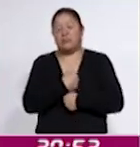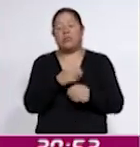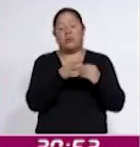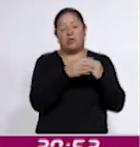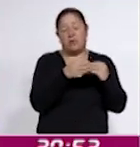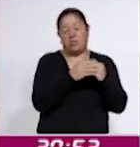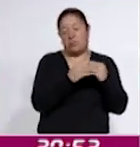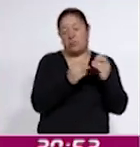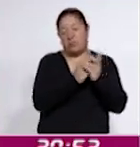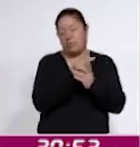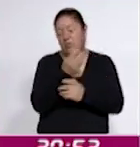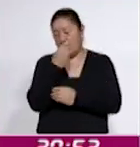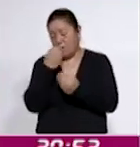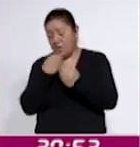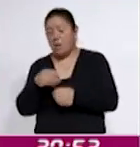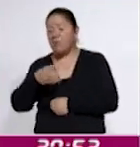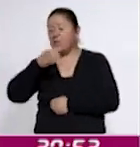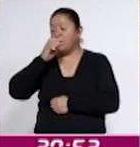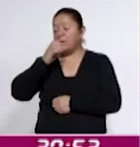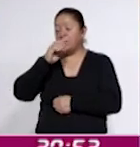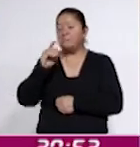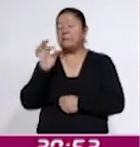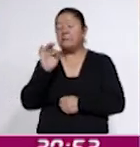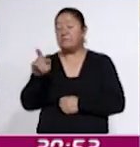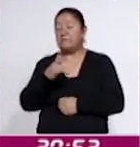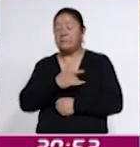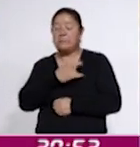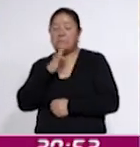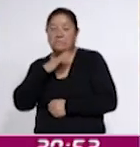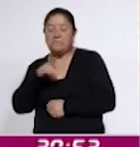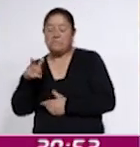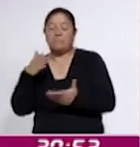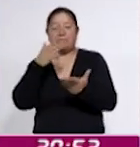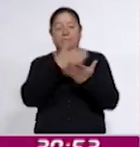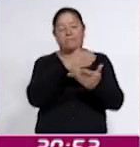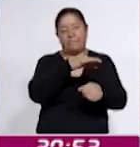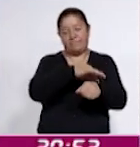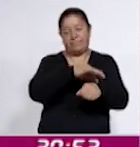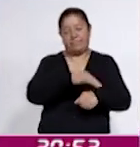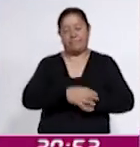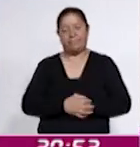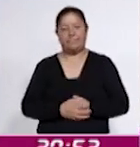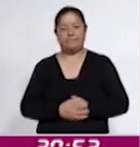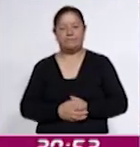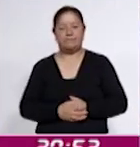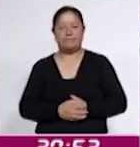abundantes líquidos y acudir al médico en caso de cualquier molestia o síntoma de enfermedad.